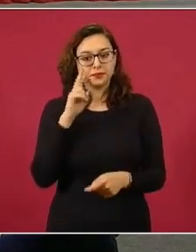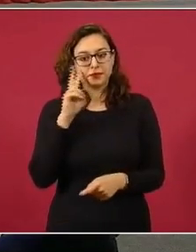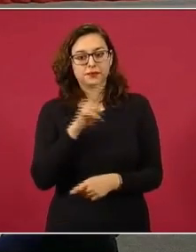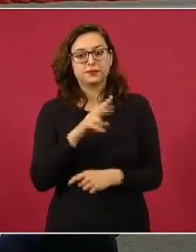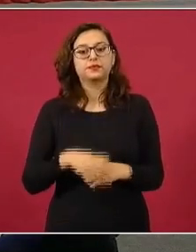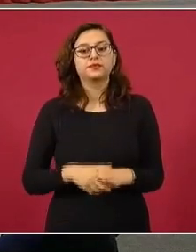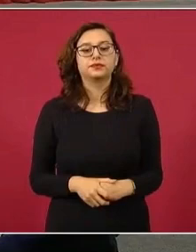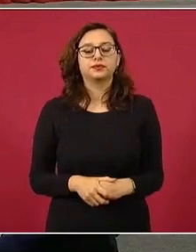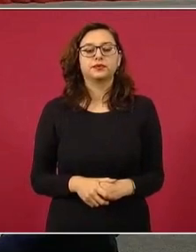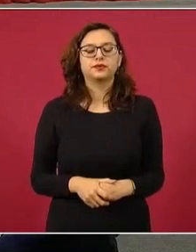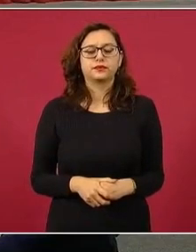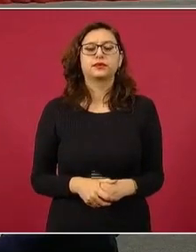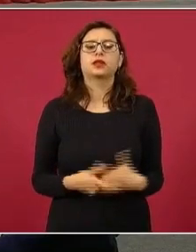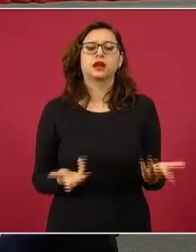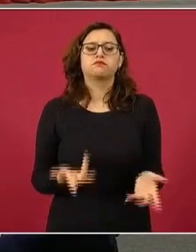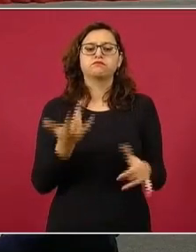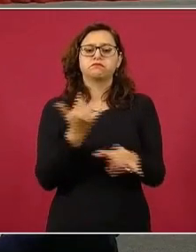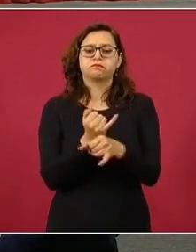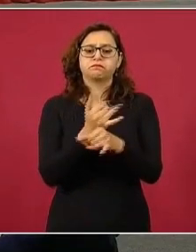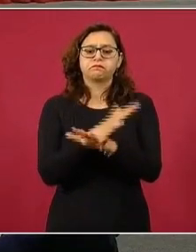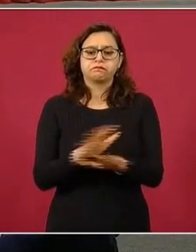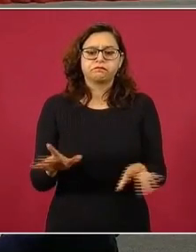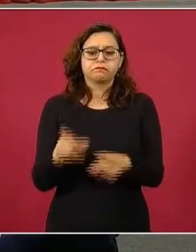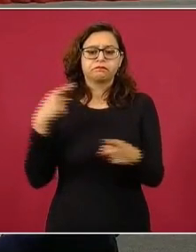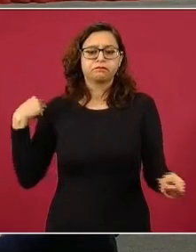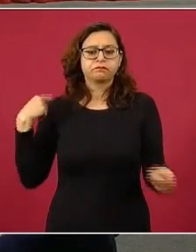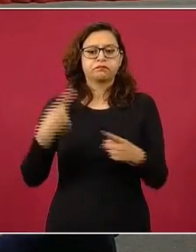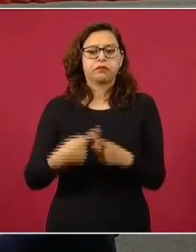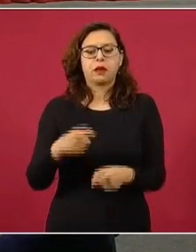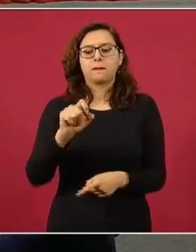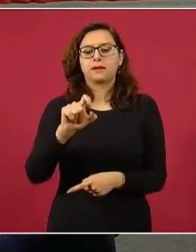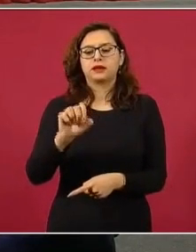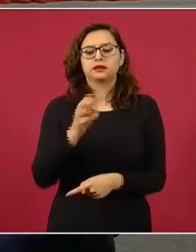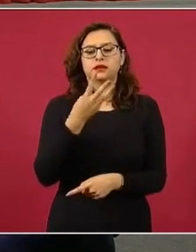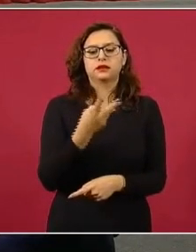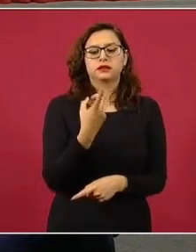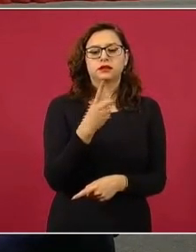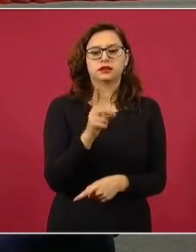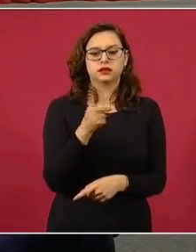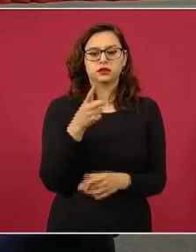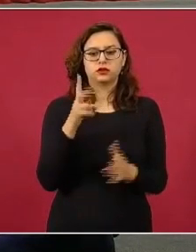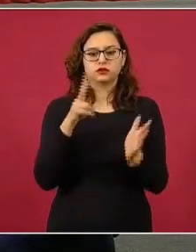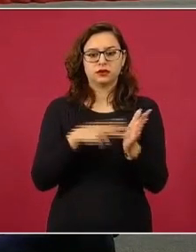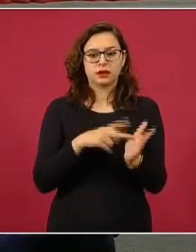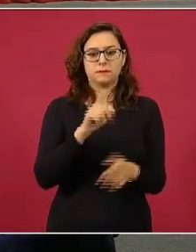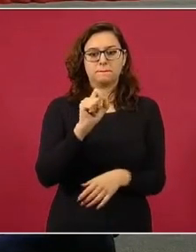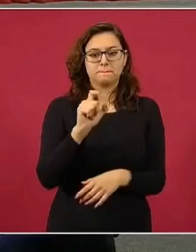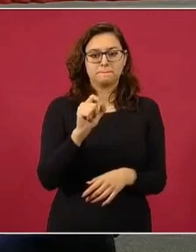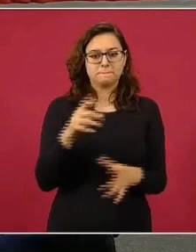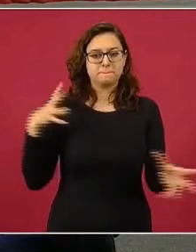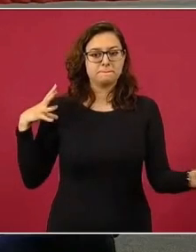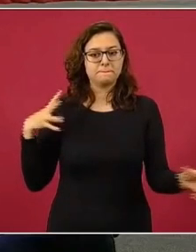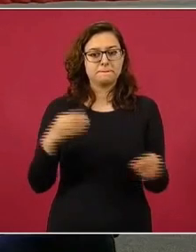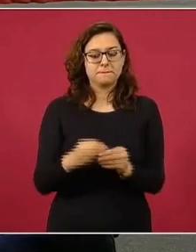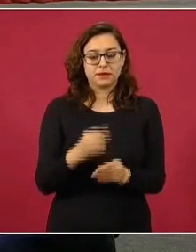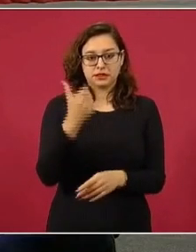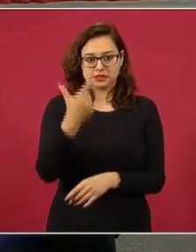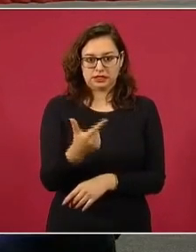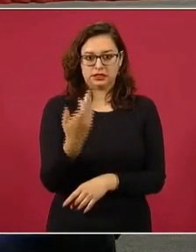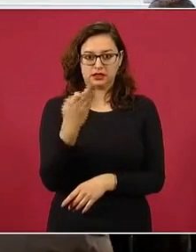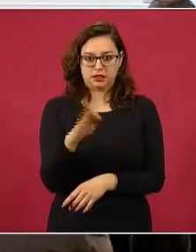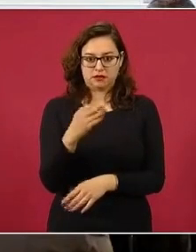Esta información es lo que hemos hecho desde el 23 de diciembre de 2020 hasta el 7 de febrero,